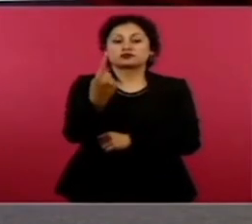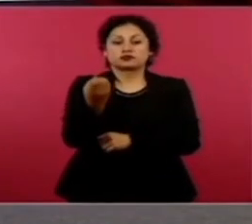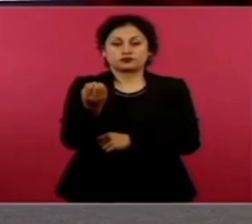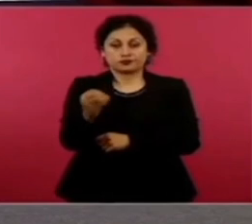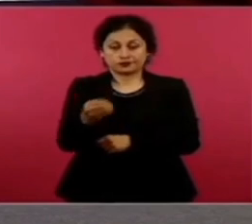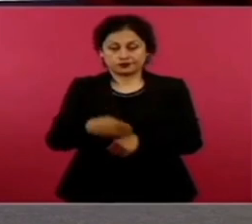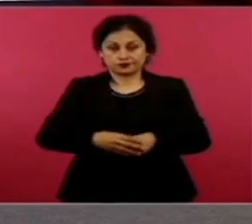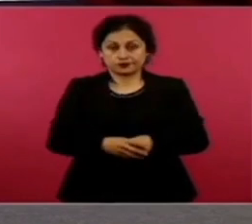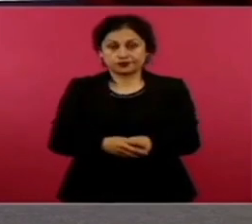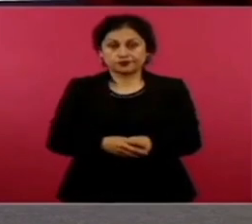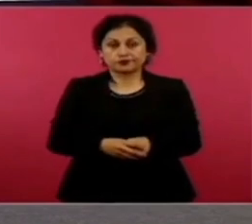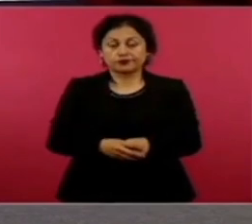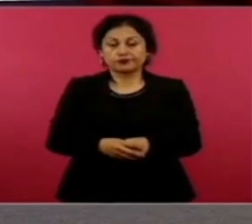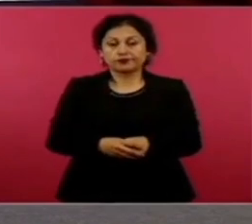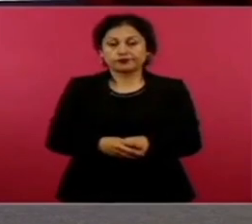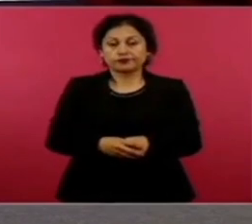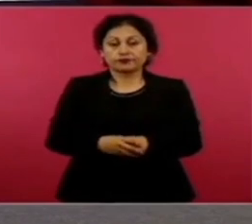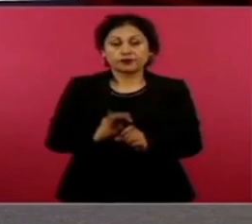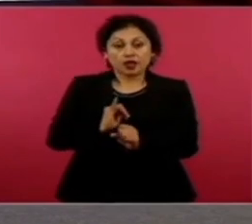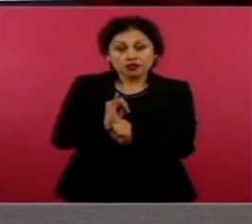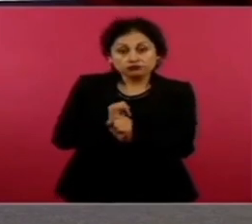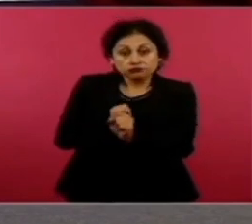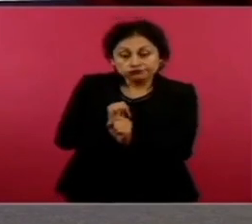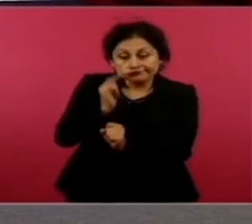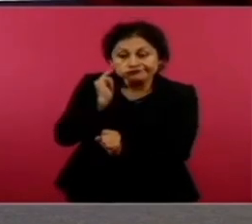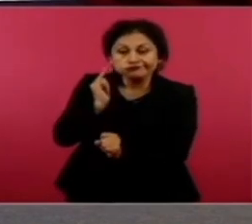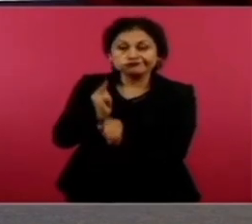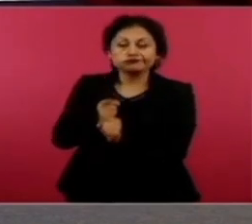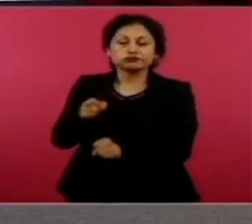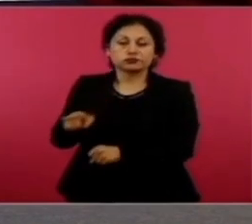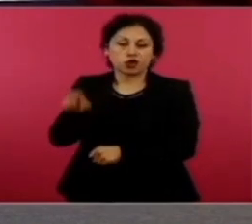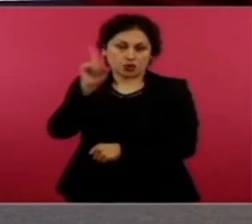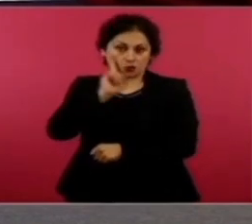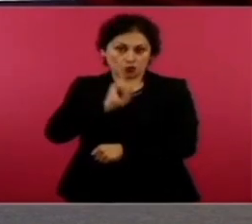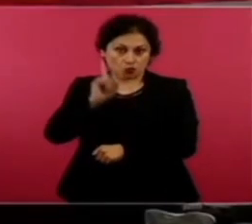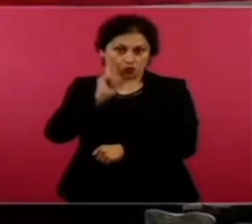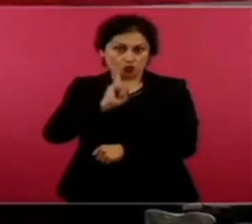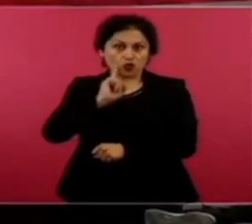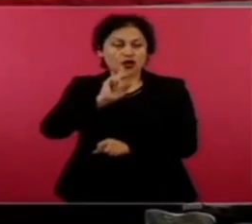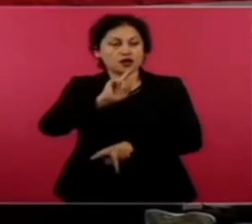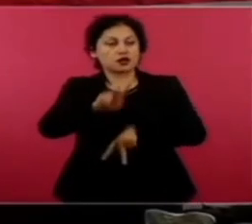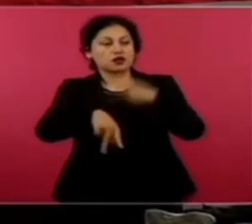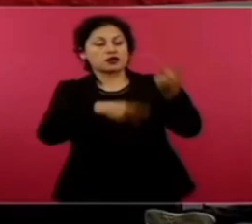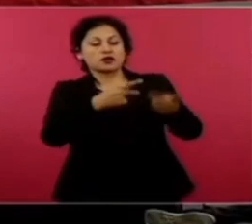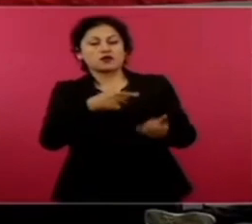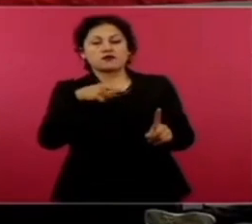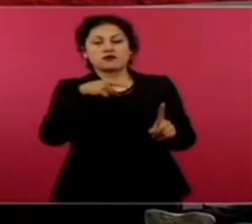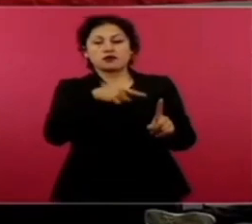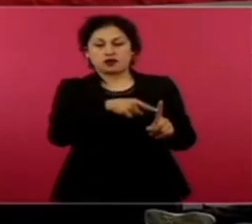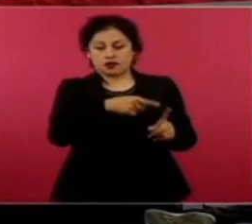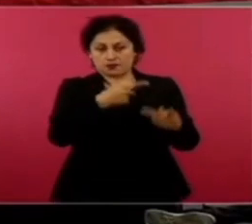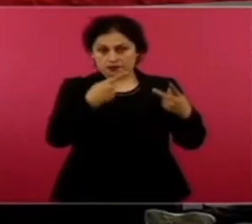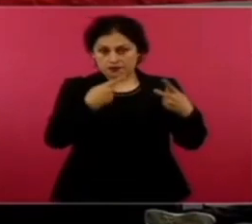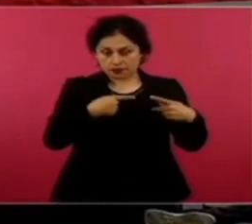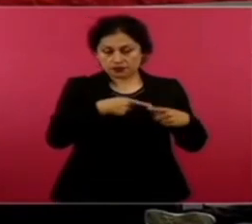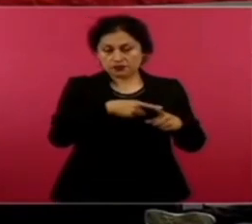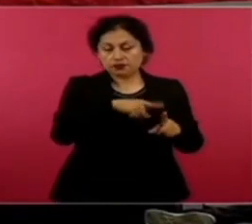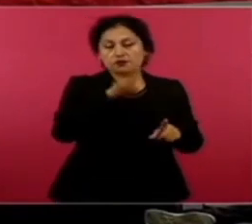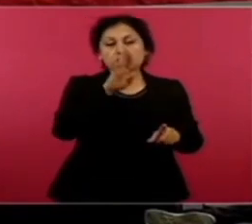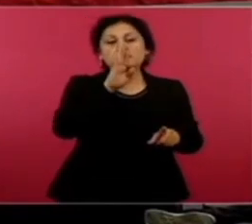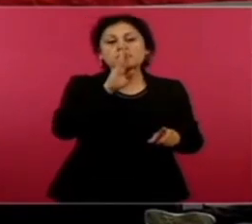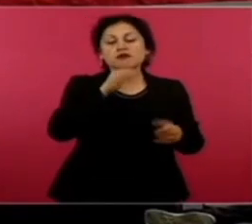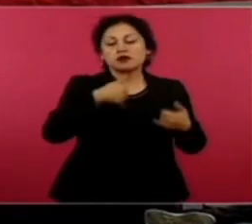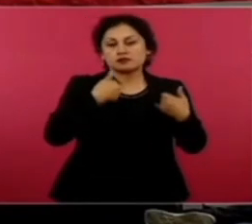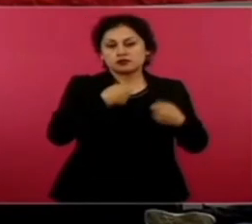prostituirse, sobre todo en inmuebles y bares del municipio de Chalco. Acudió a domicilio de las víctimas. En cuanto a